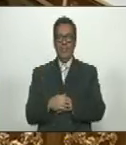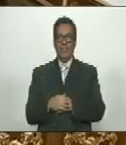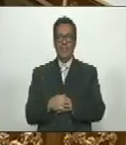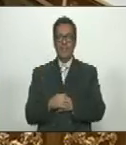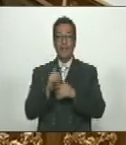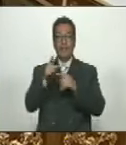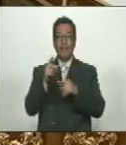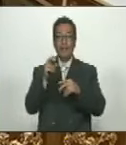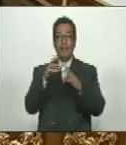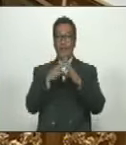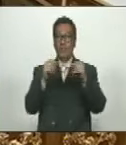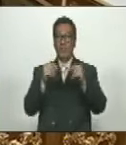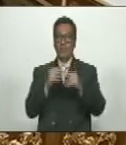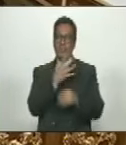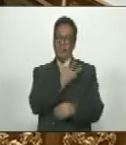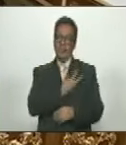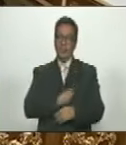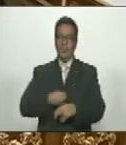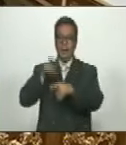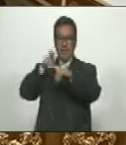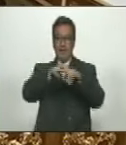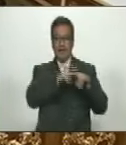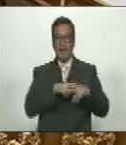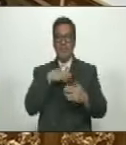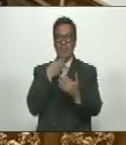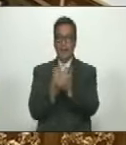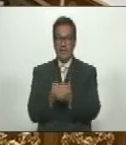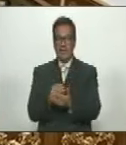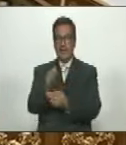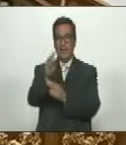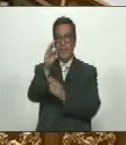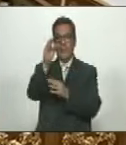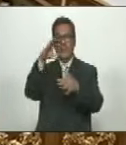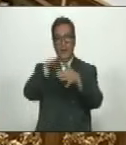Así que ocupad tristemente sus asientos hasta el martes que viene.